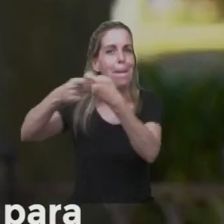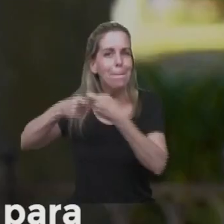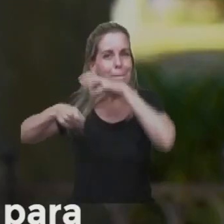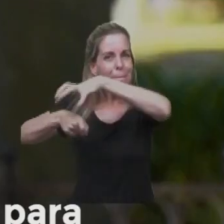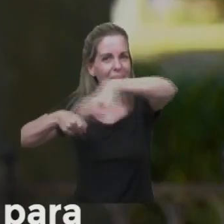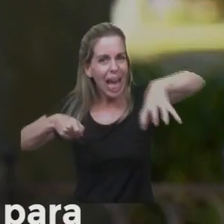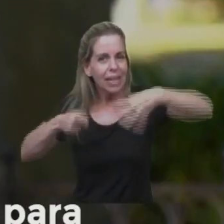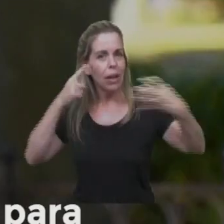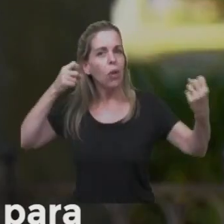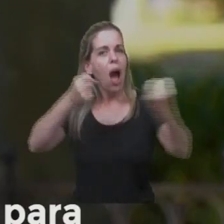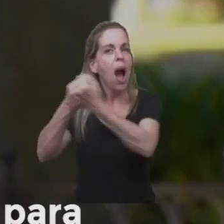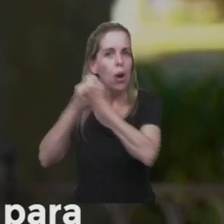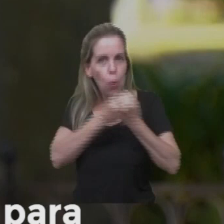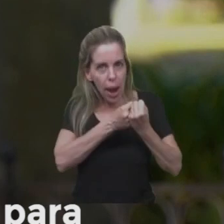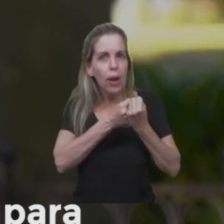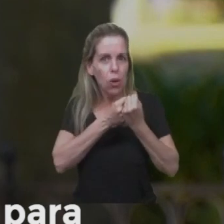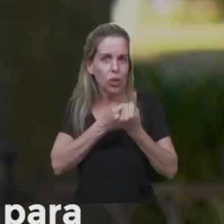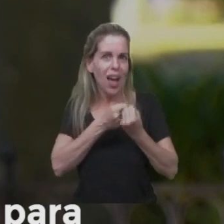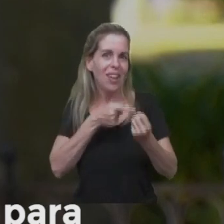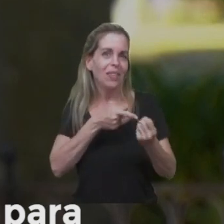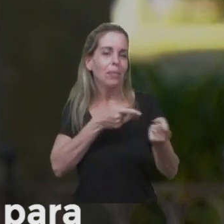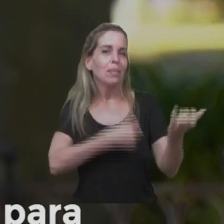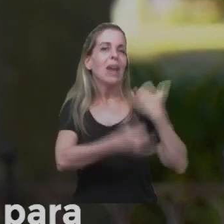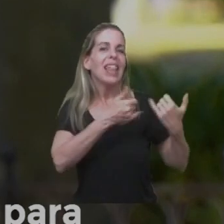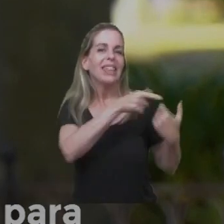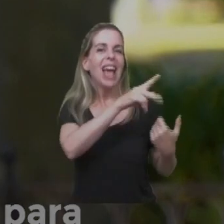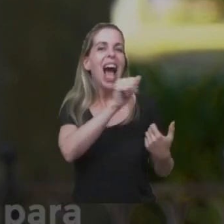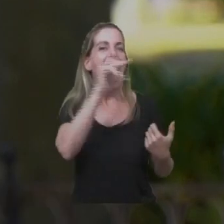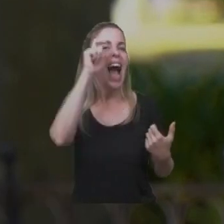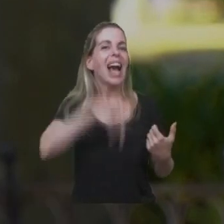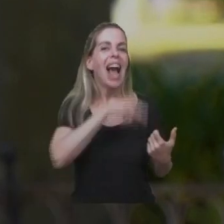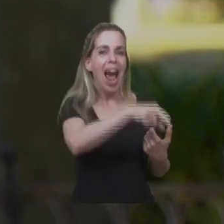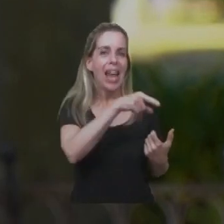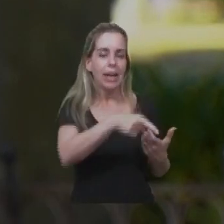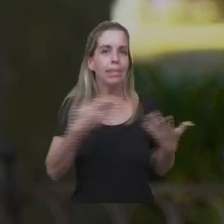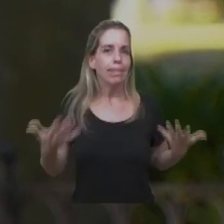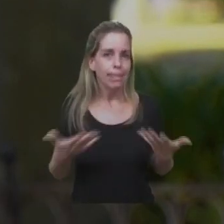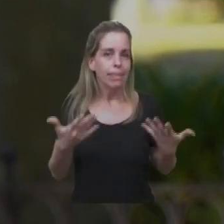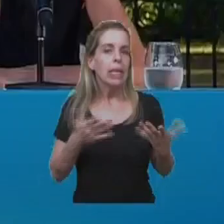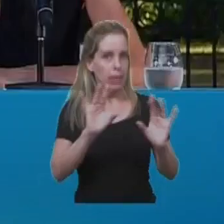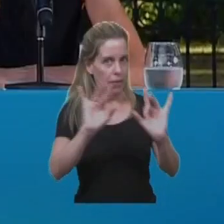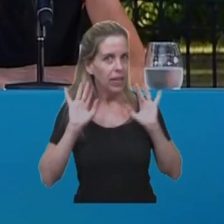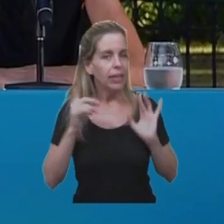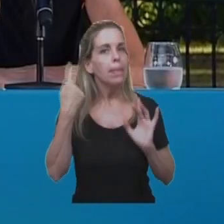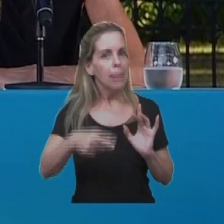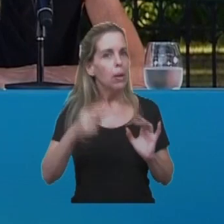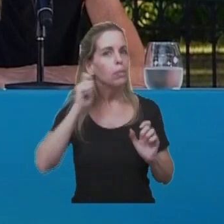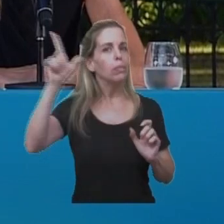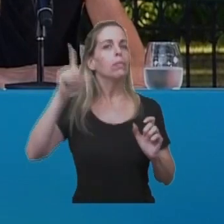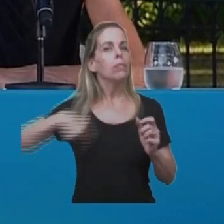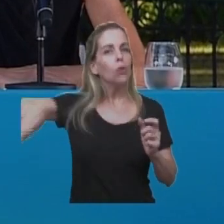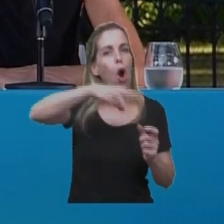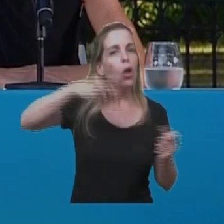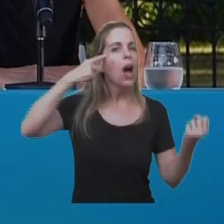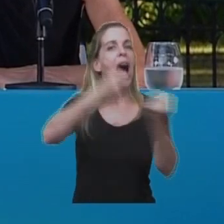que como recién le decía Karen, no fue sin tensiones, pero se pudo llegar